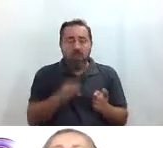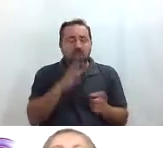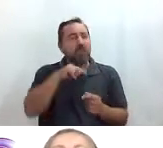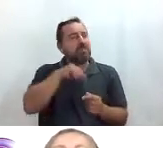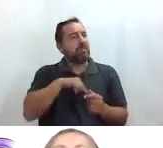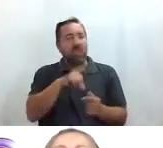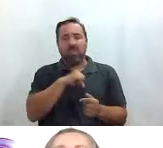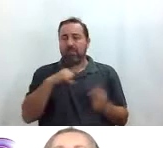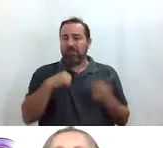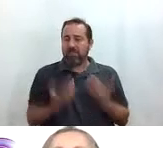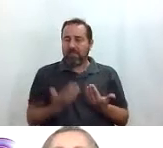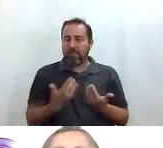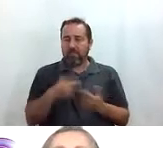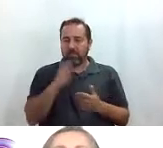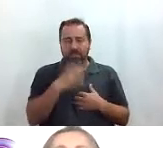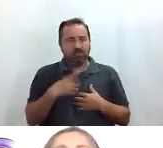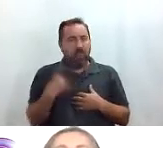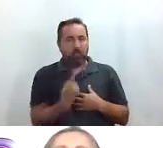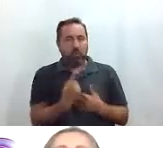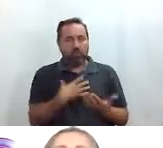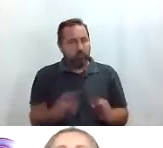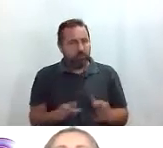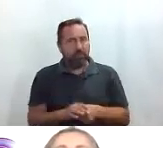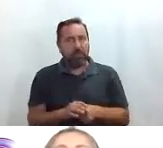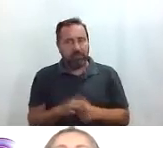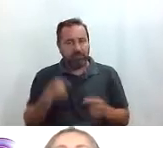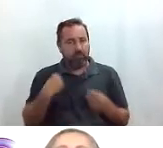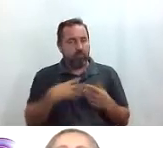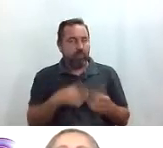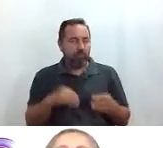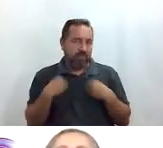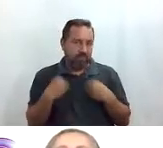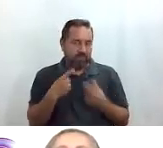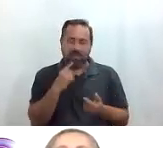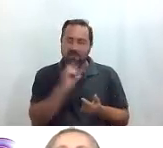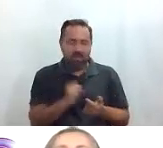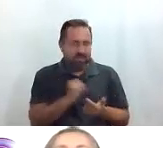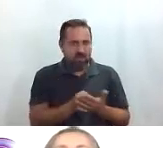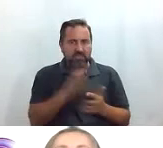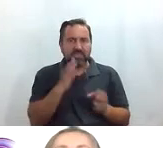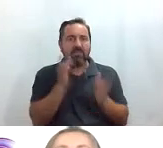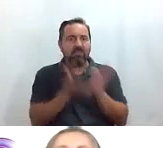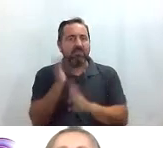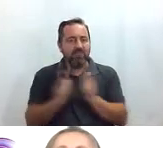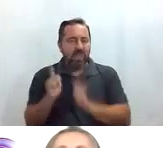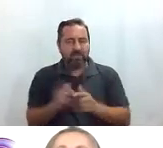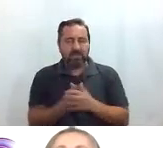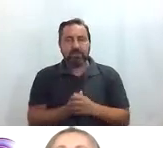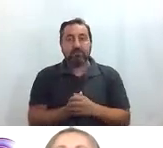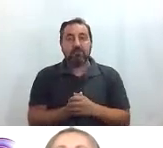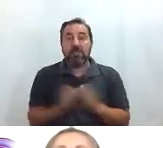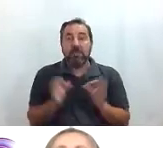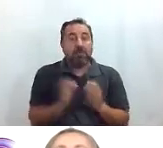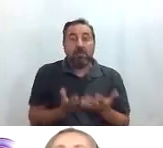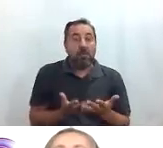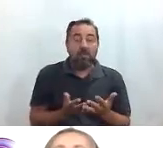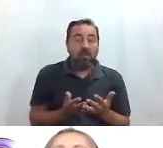independientes y lo más autónomos posible para poder disfrutar de algo tan maravilloso como son los viajes y nada pues eso